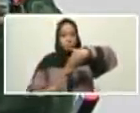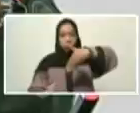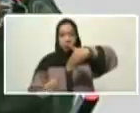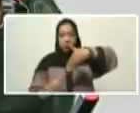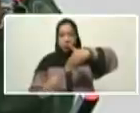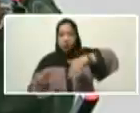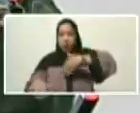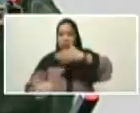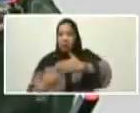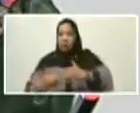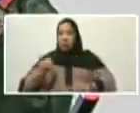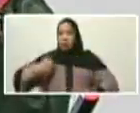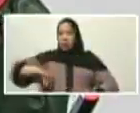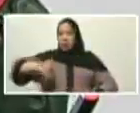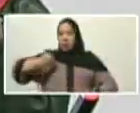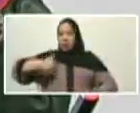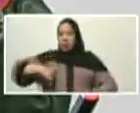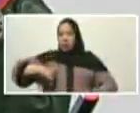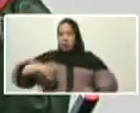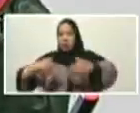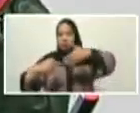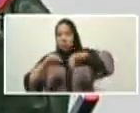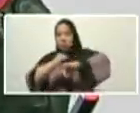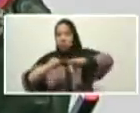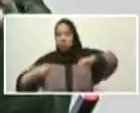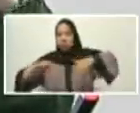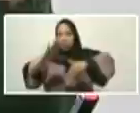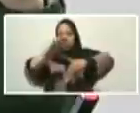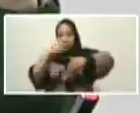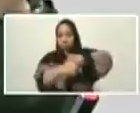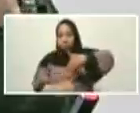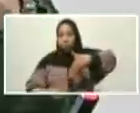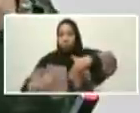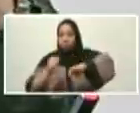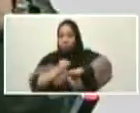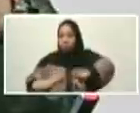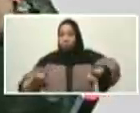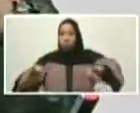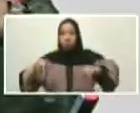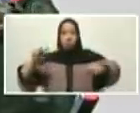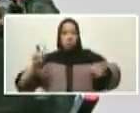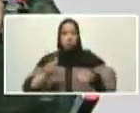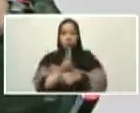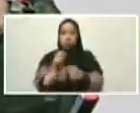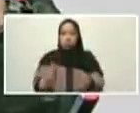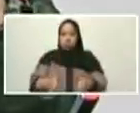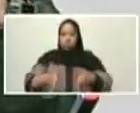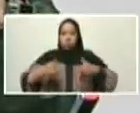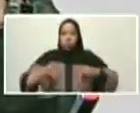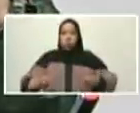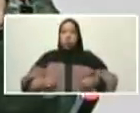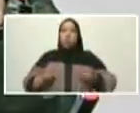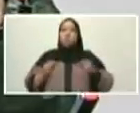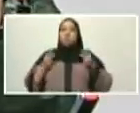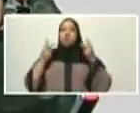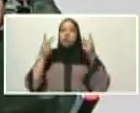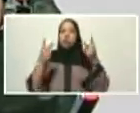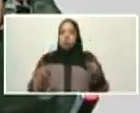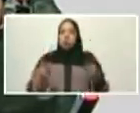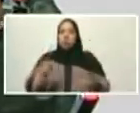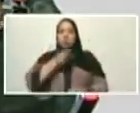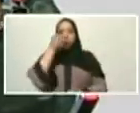y lo hizo precisamente con un ejército unido y con una voluntad política unida que